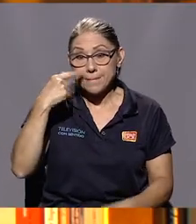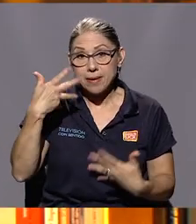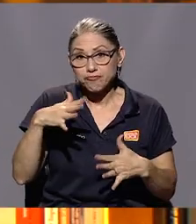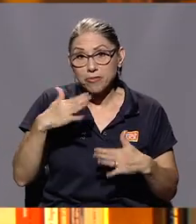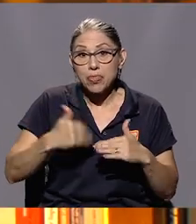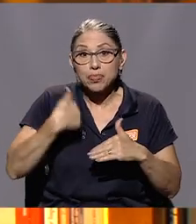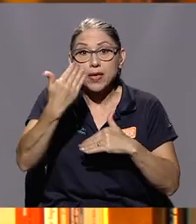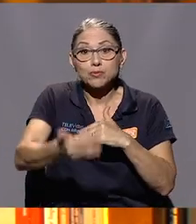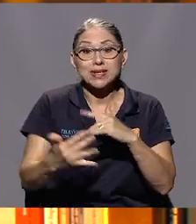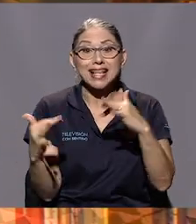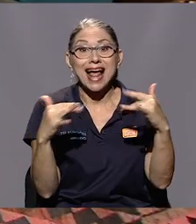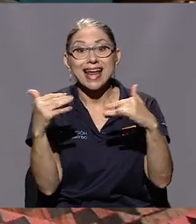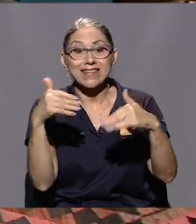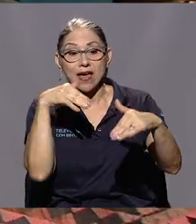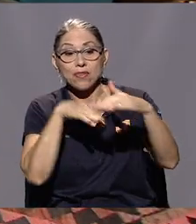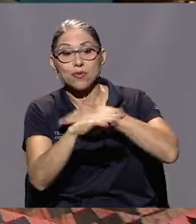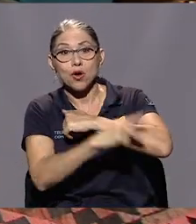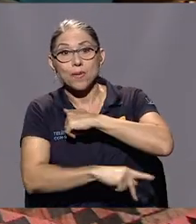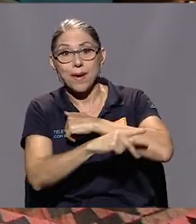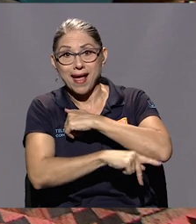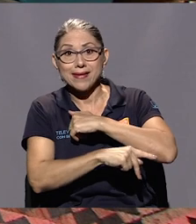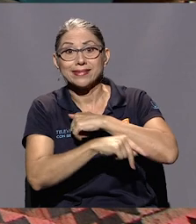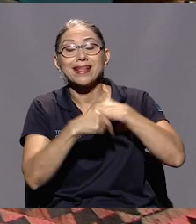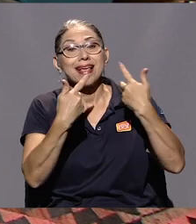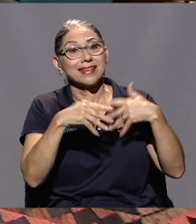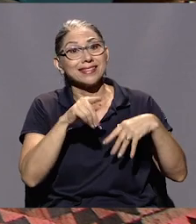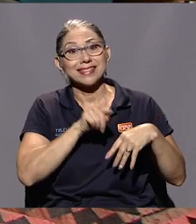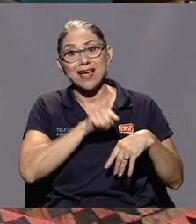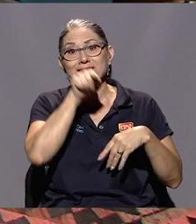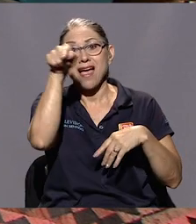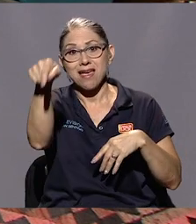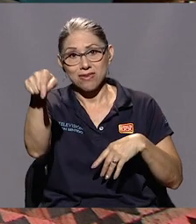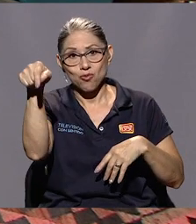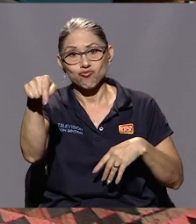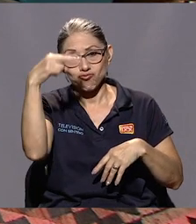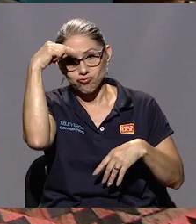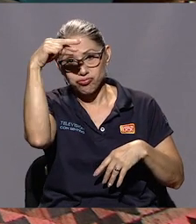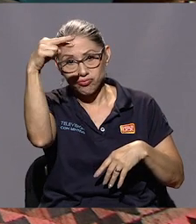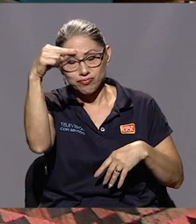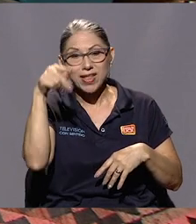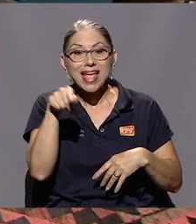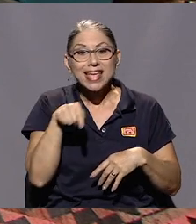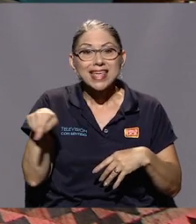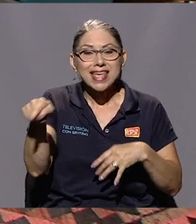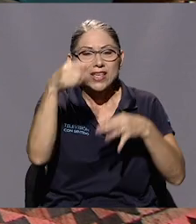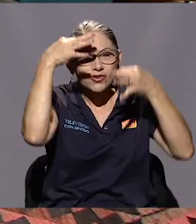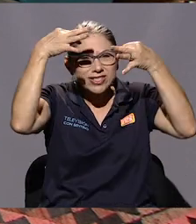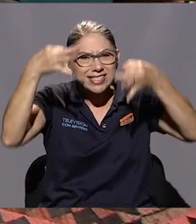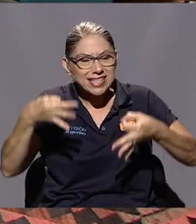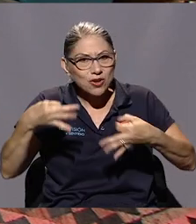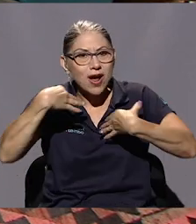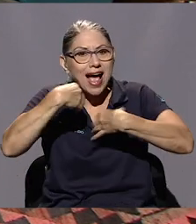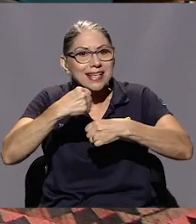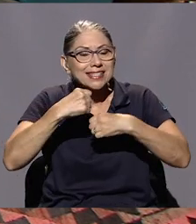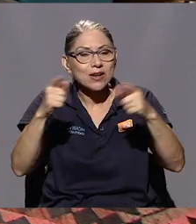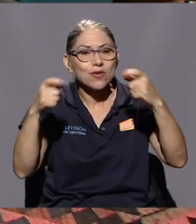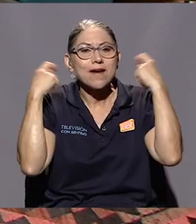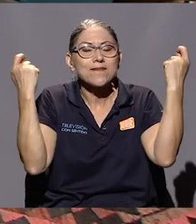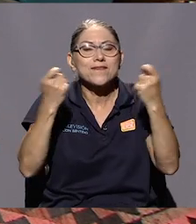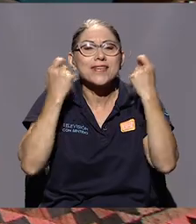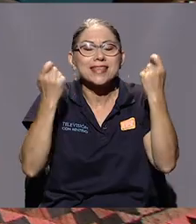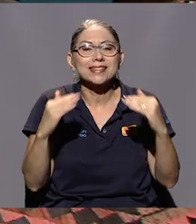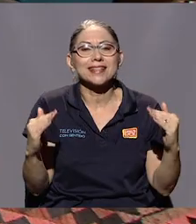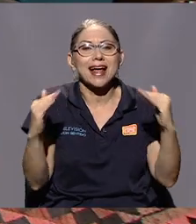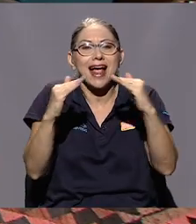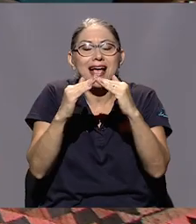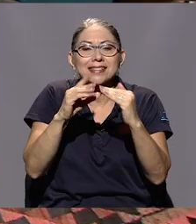Papá se había ido después de la Guerra Civil. Así es. Nuestra y decidieron hacer una fiesta